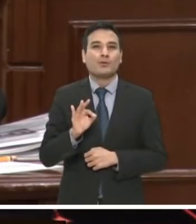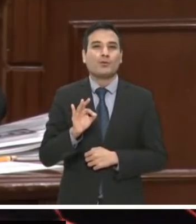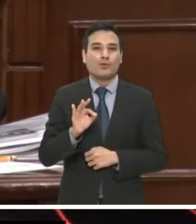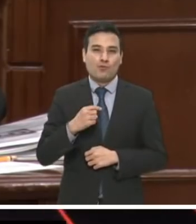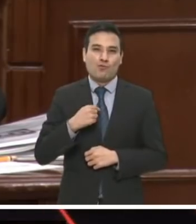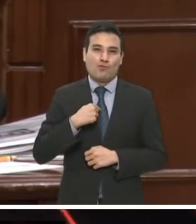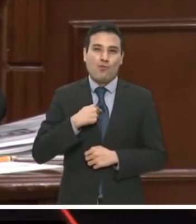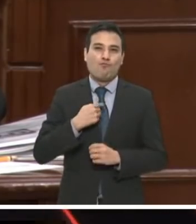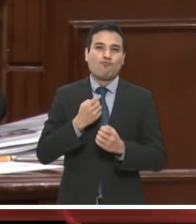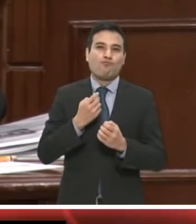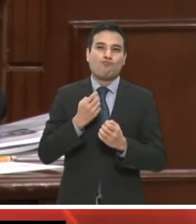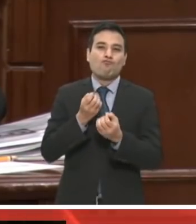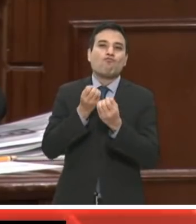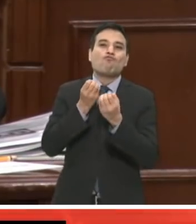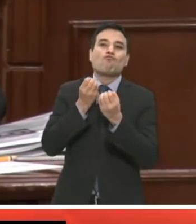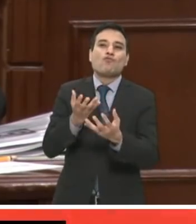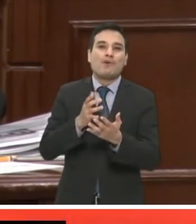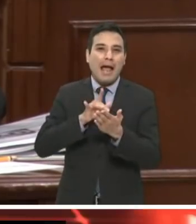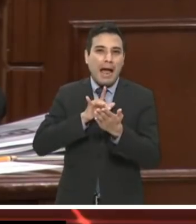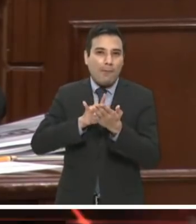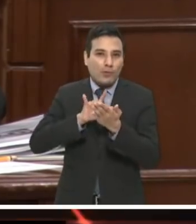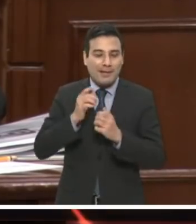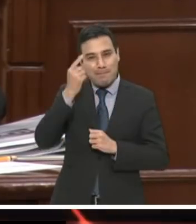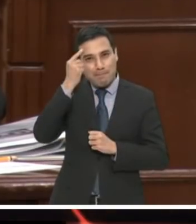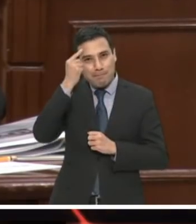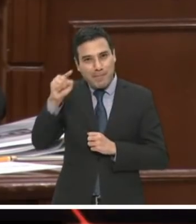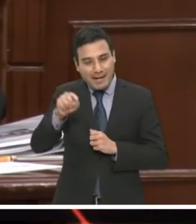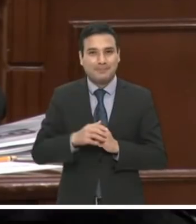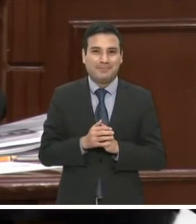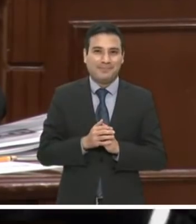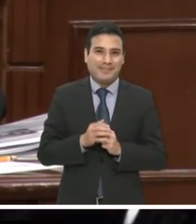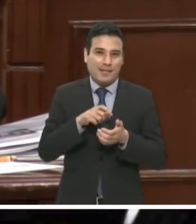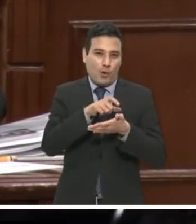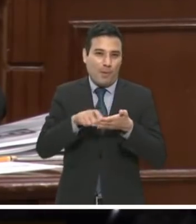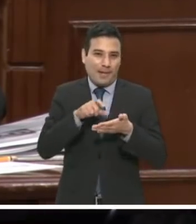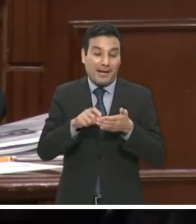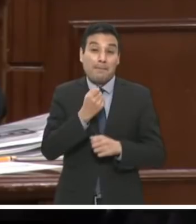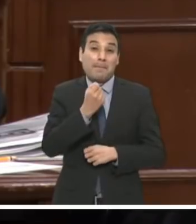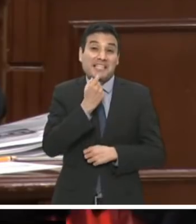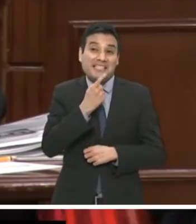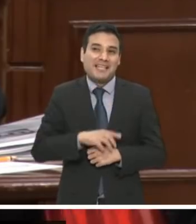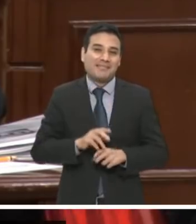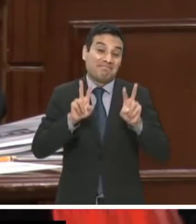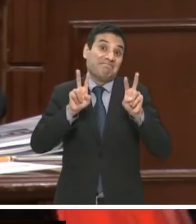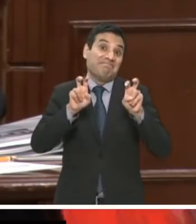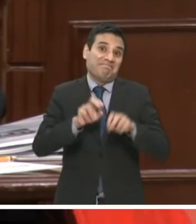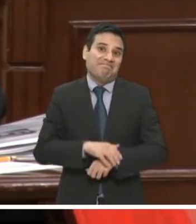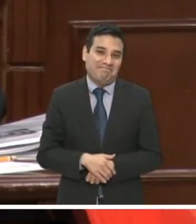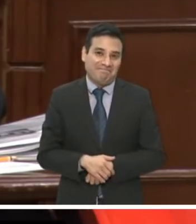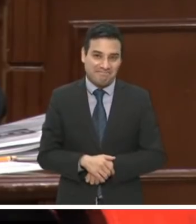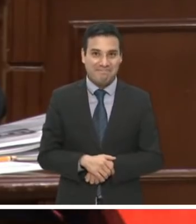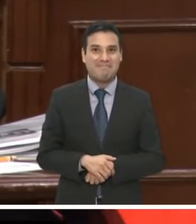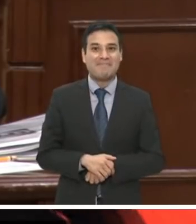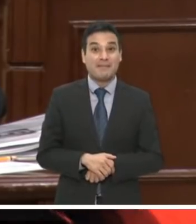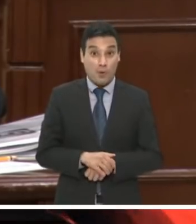su financiamiento a favor de la compra de medicinas, entre comillas, situación que aún con